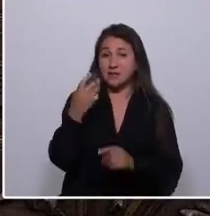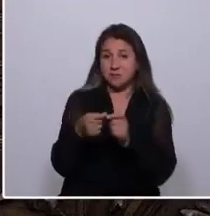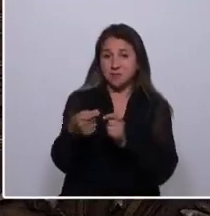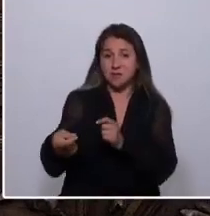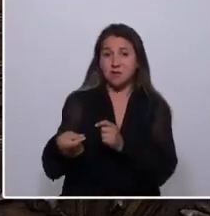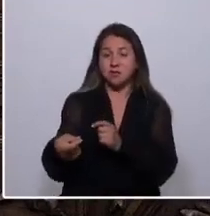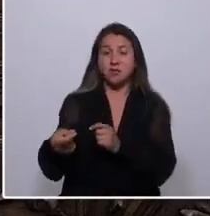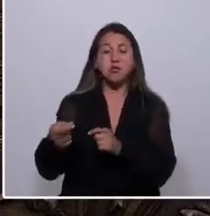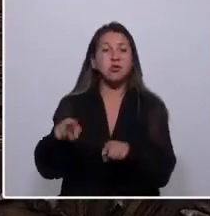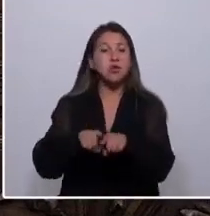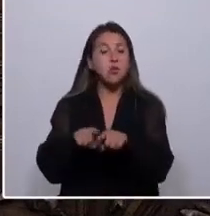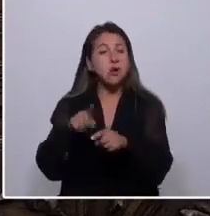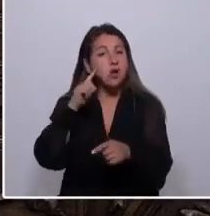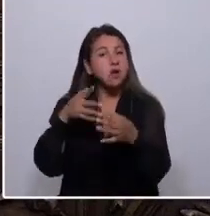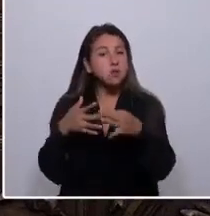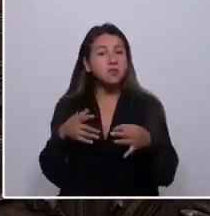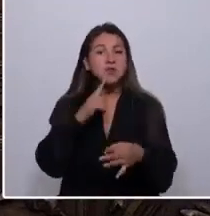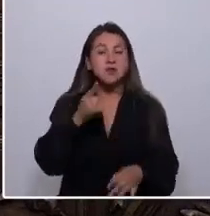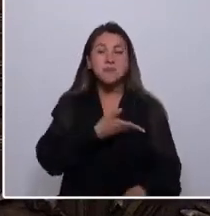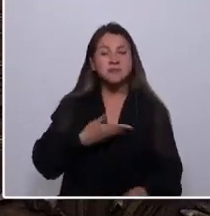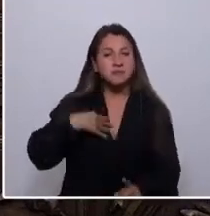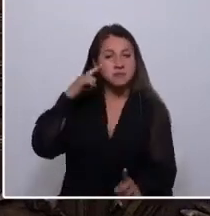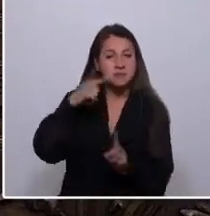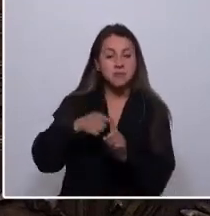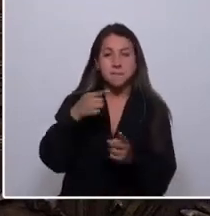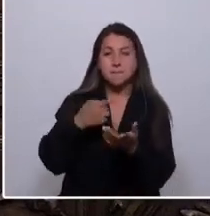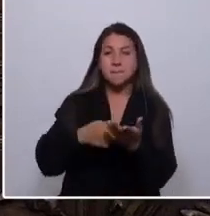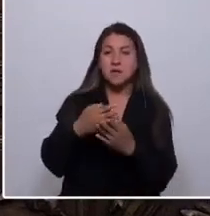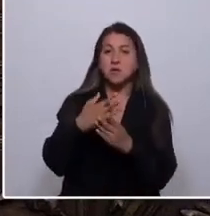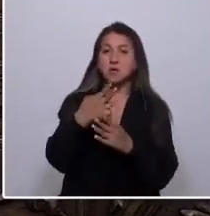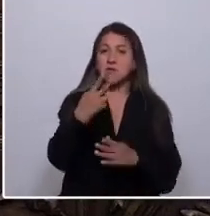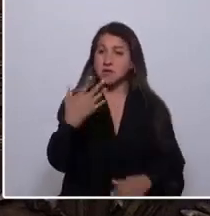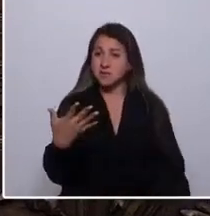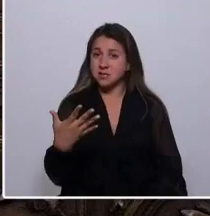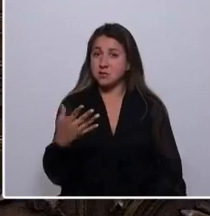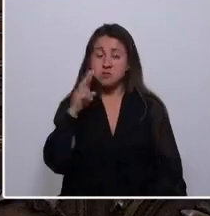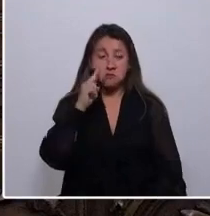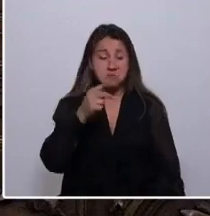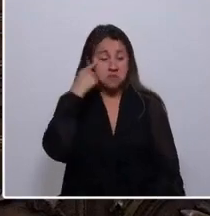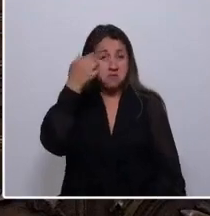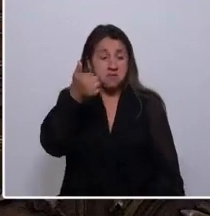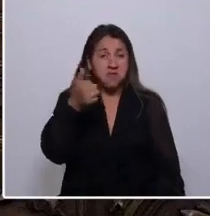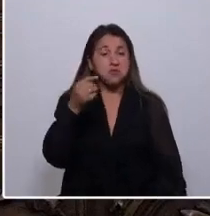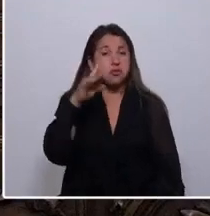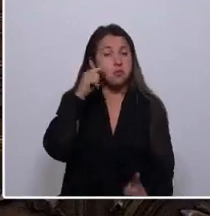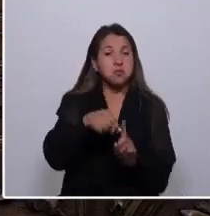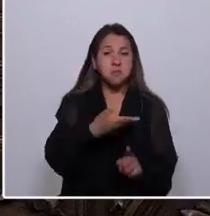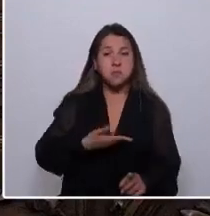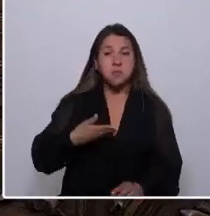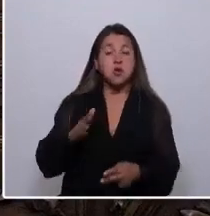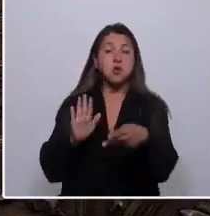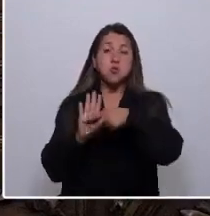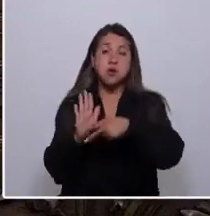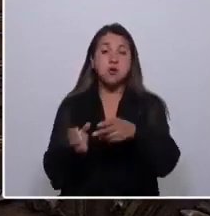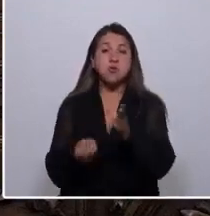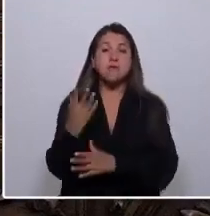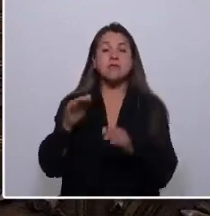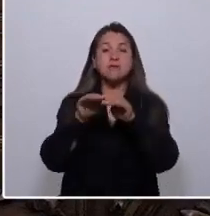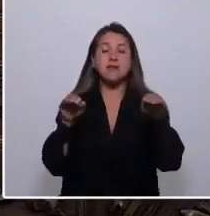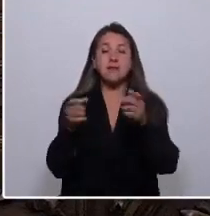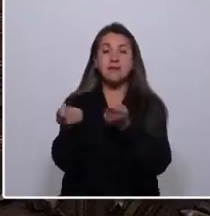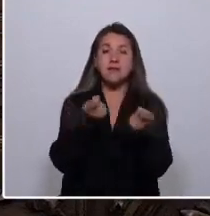ruido de sables, la opción por el presidencialismo en 1925 era lo correcto para Chile. O cuando se reactaron las normas de estabilidad financiera en